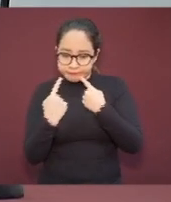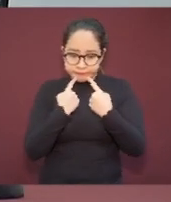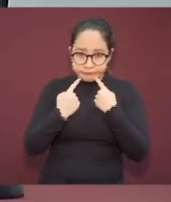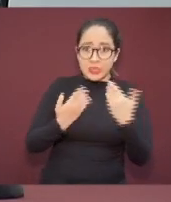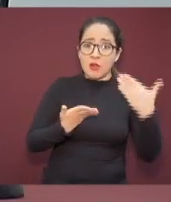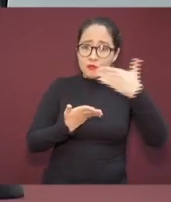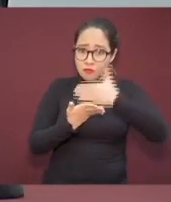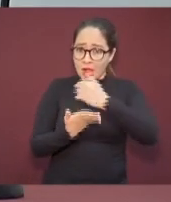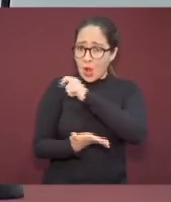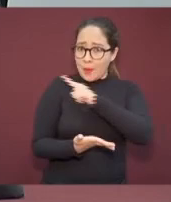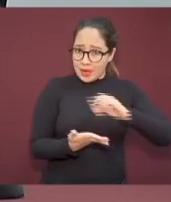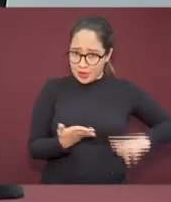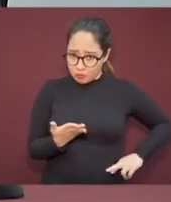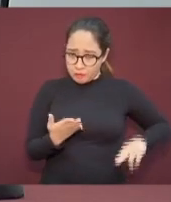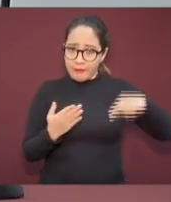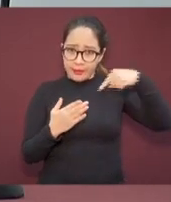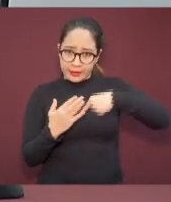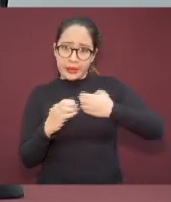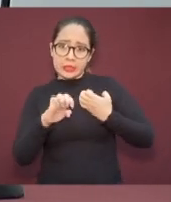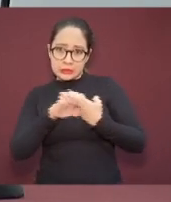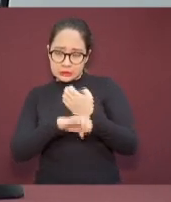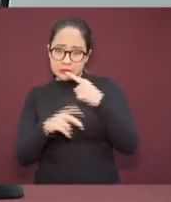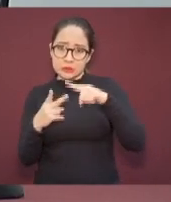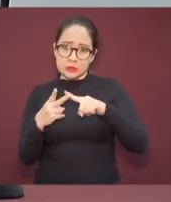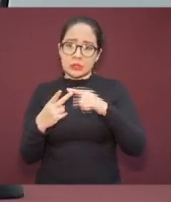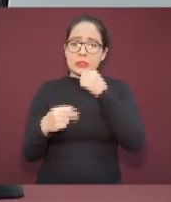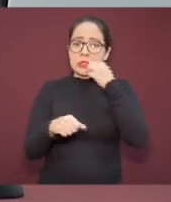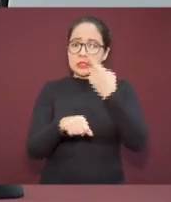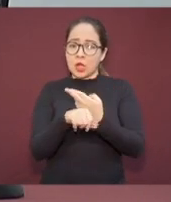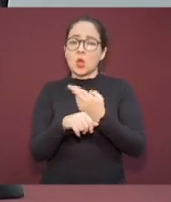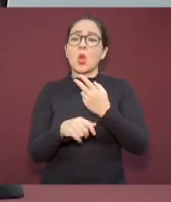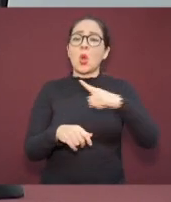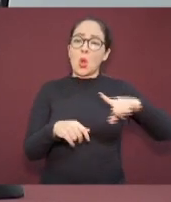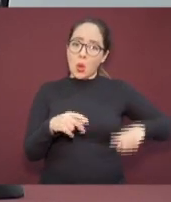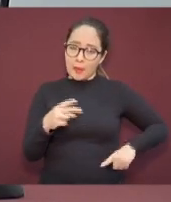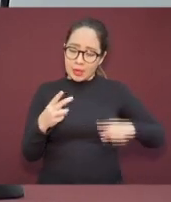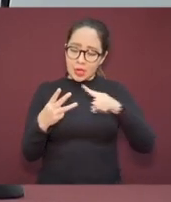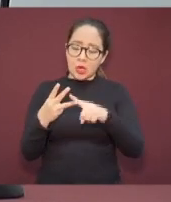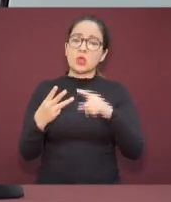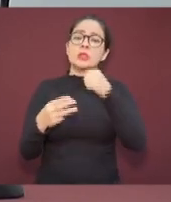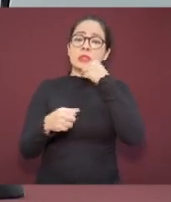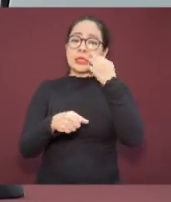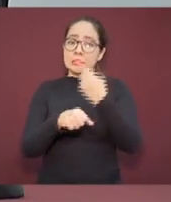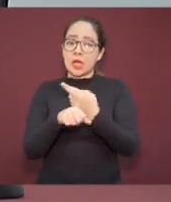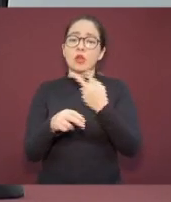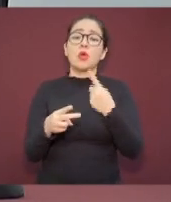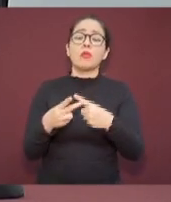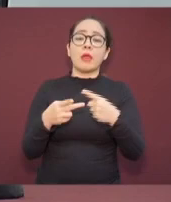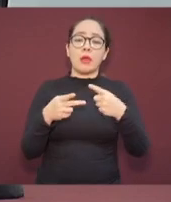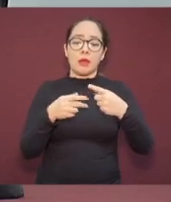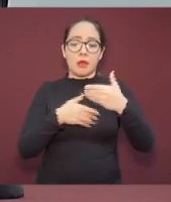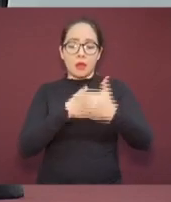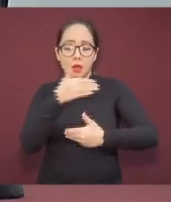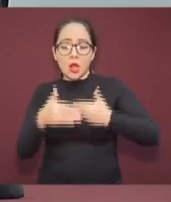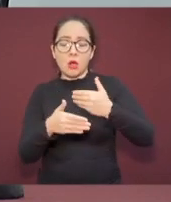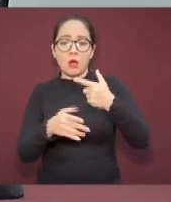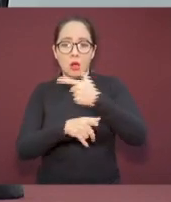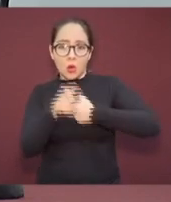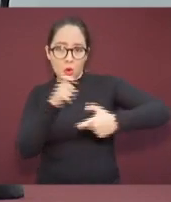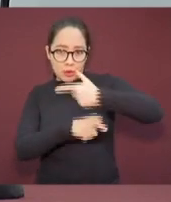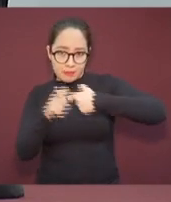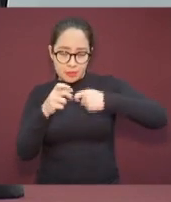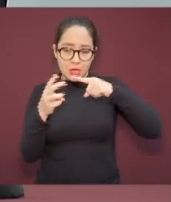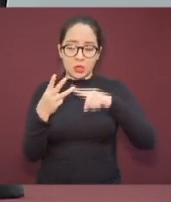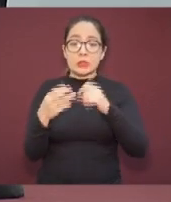el secretario de Gobierno, el secretario de Desarrollo Económico, la encargada de la Secretaría del Trabajo,